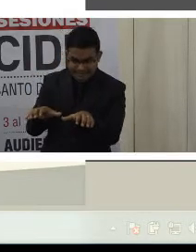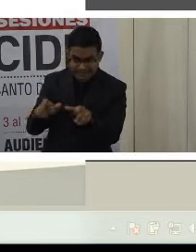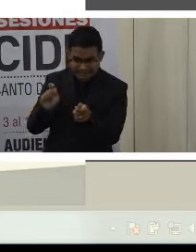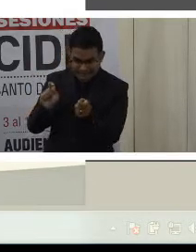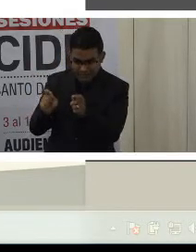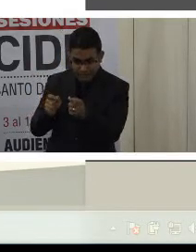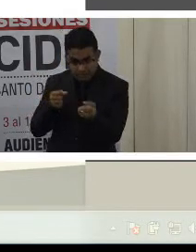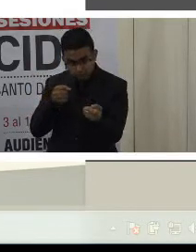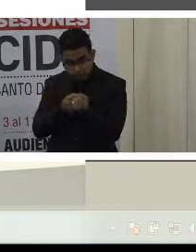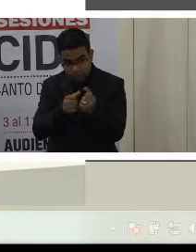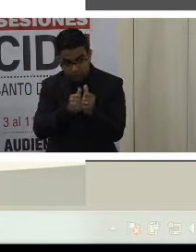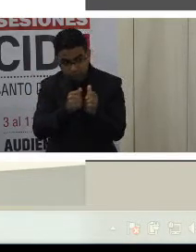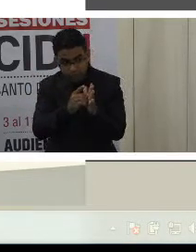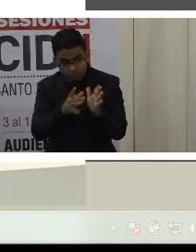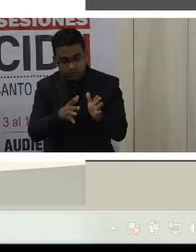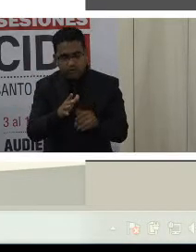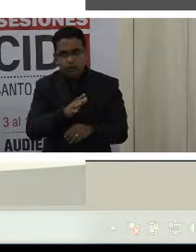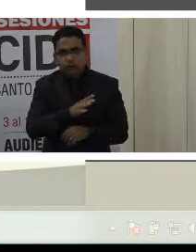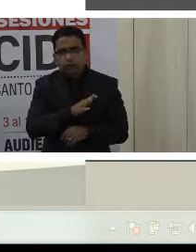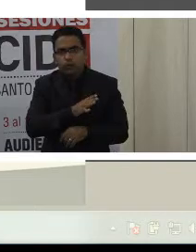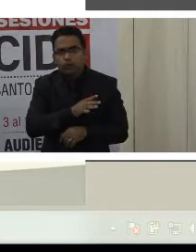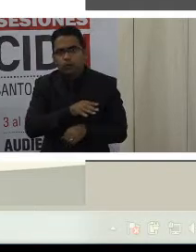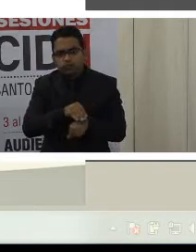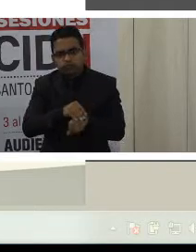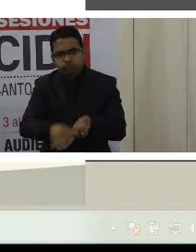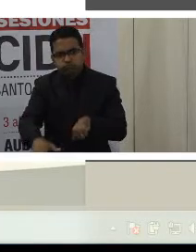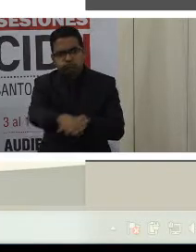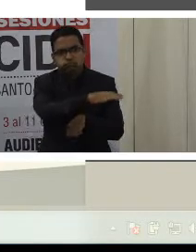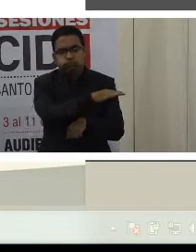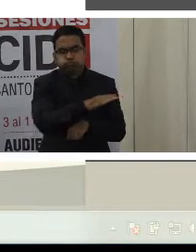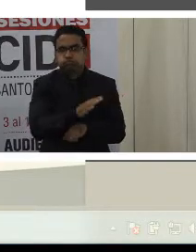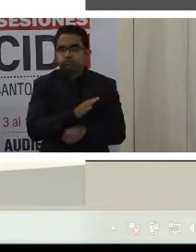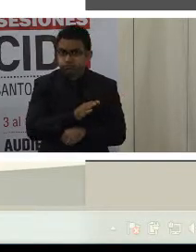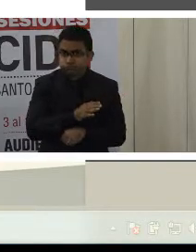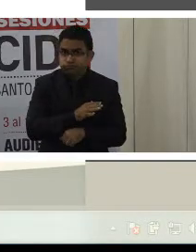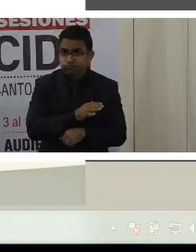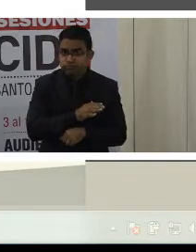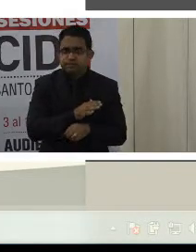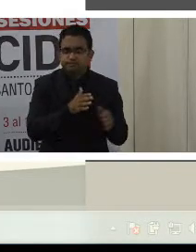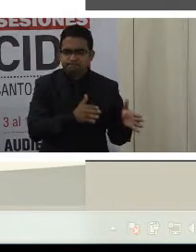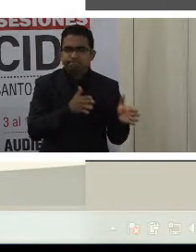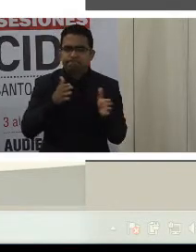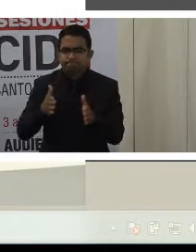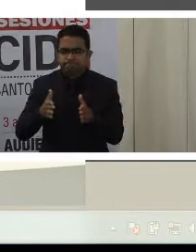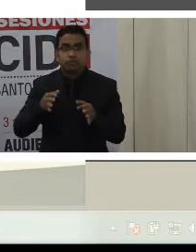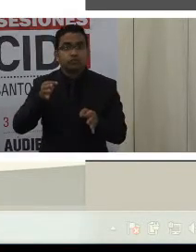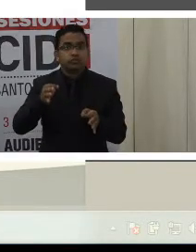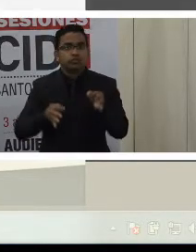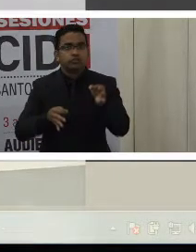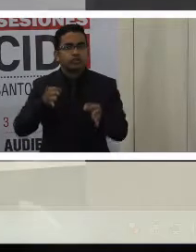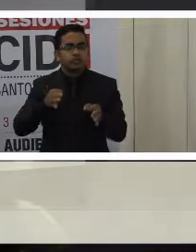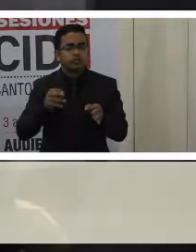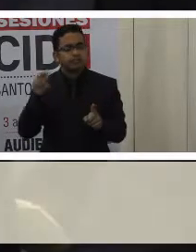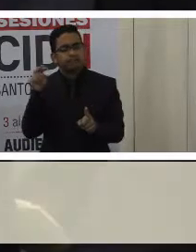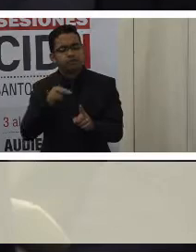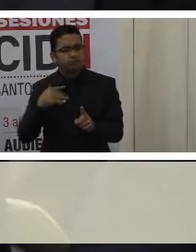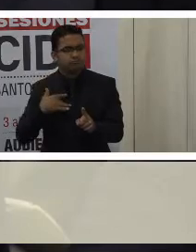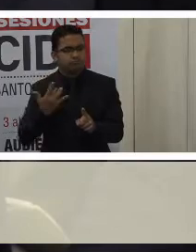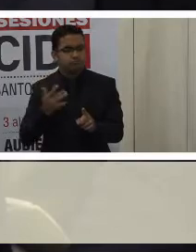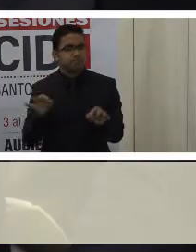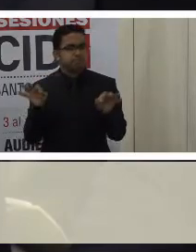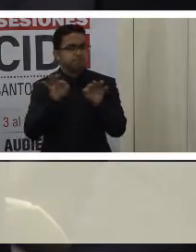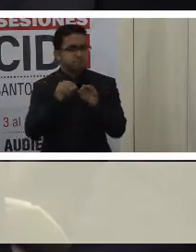significativo en la vida nacional. En el ámbito judicial, quisiera brevemente destacar un referente